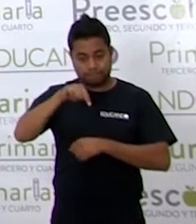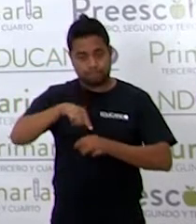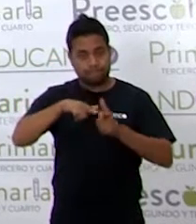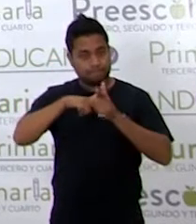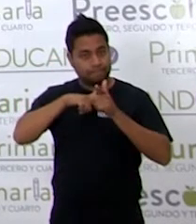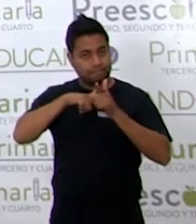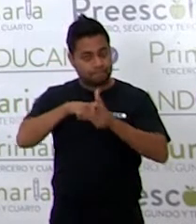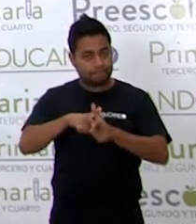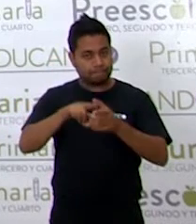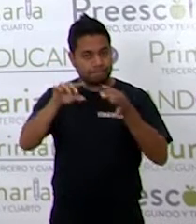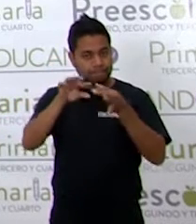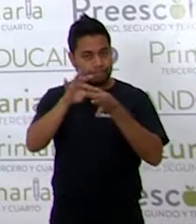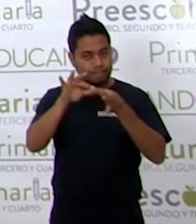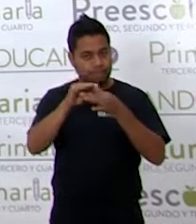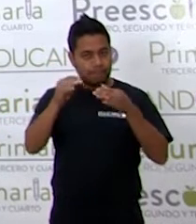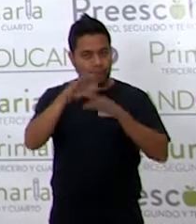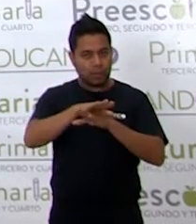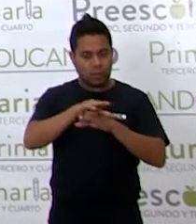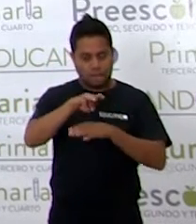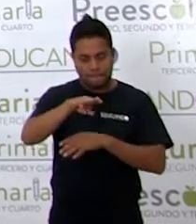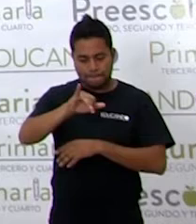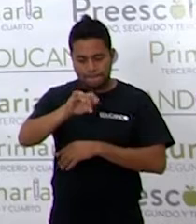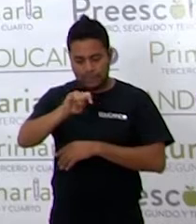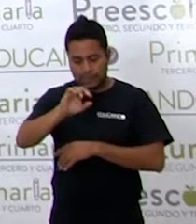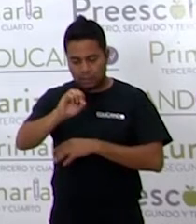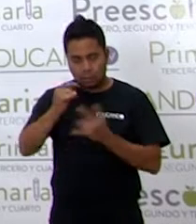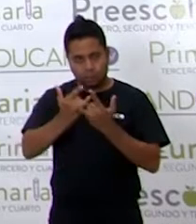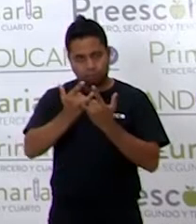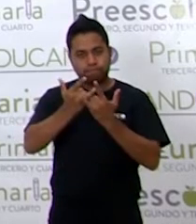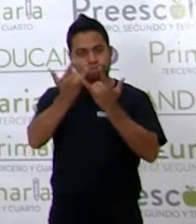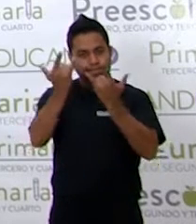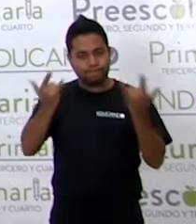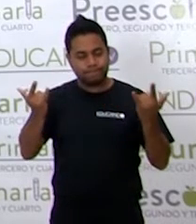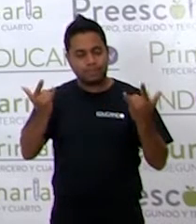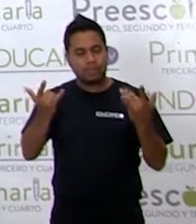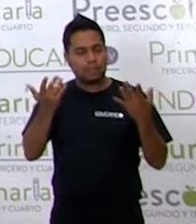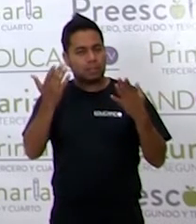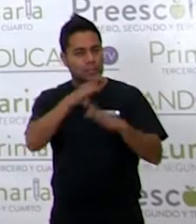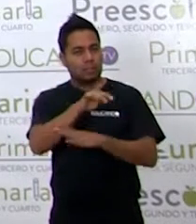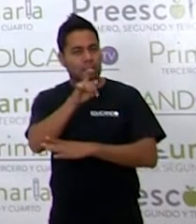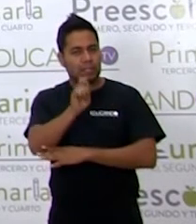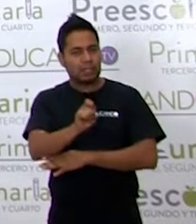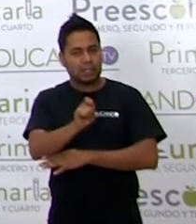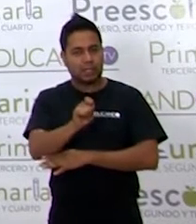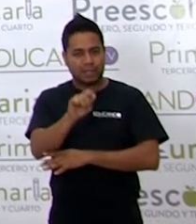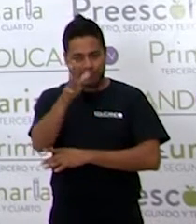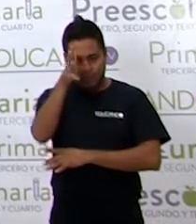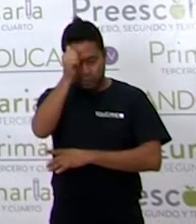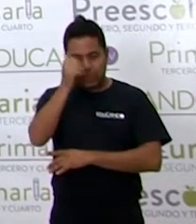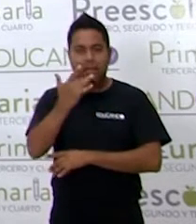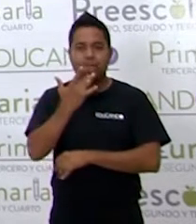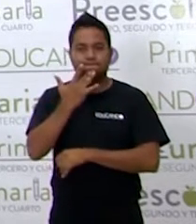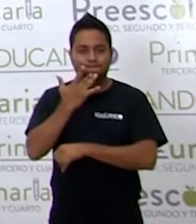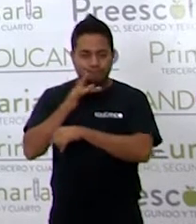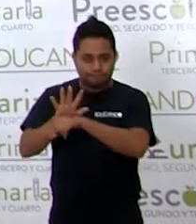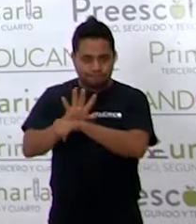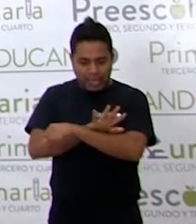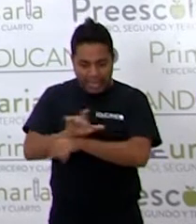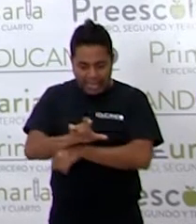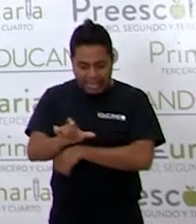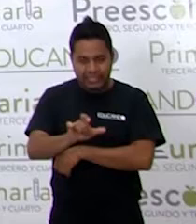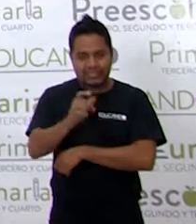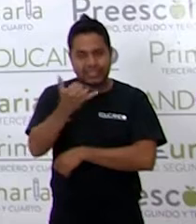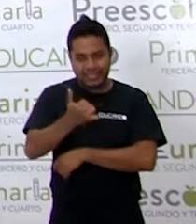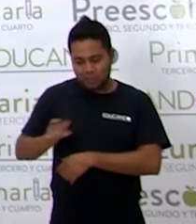continuar hablando sobre los mitos, específicamente el mito de las lagartijas y su cola.